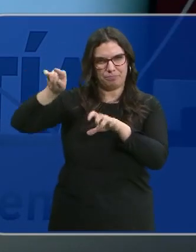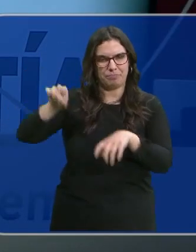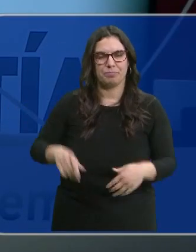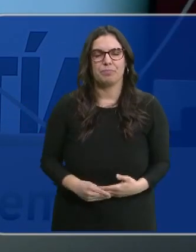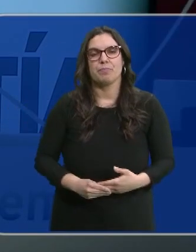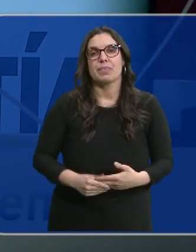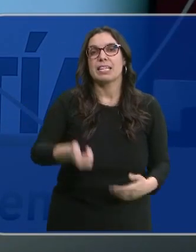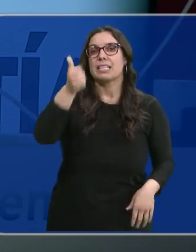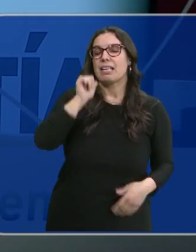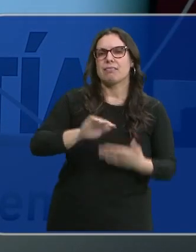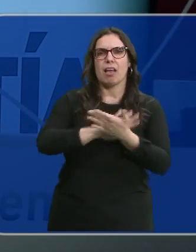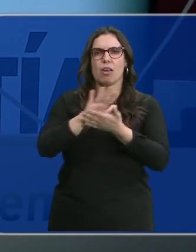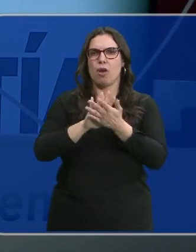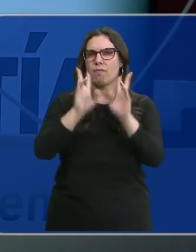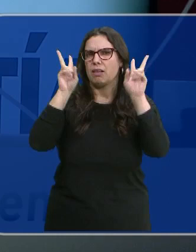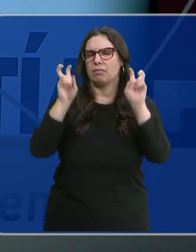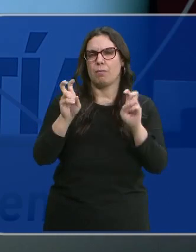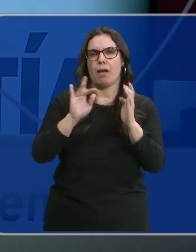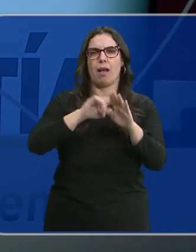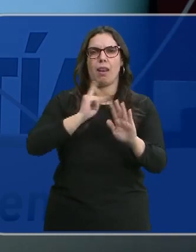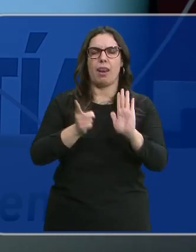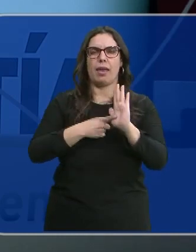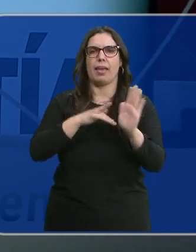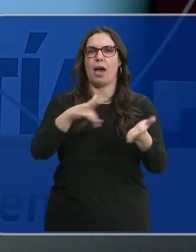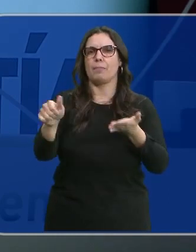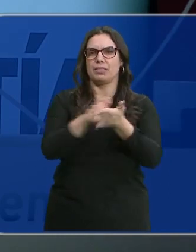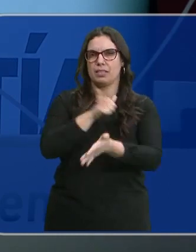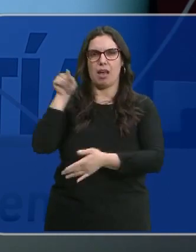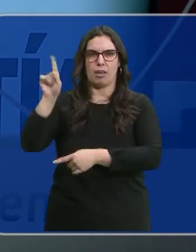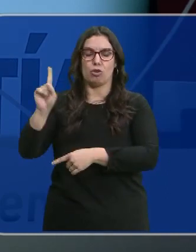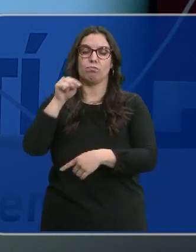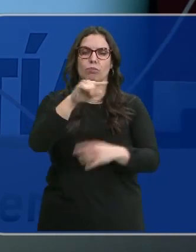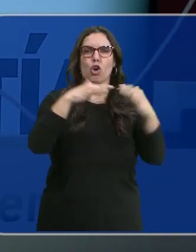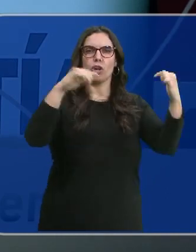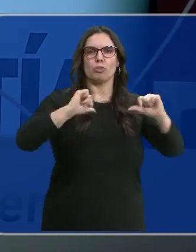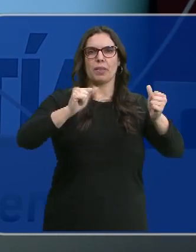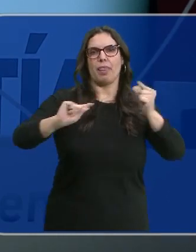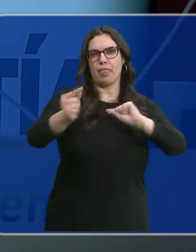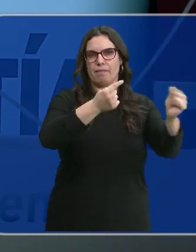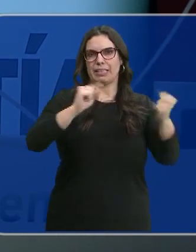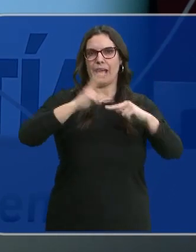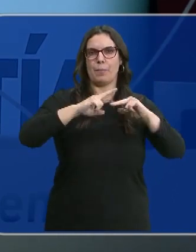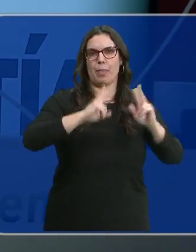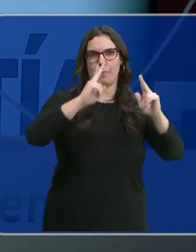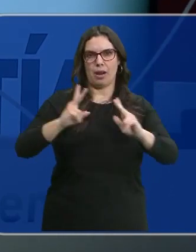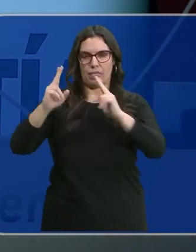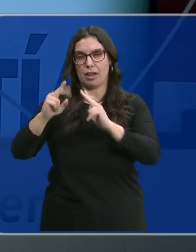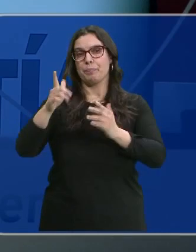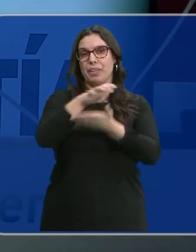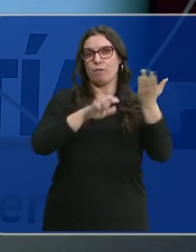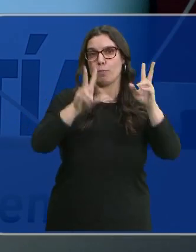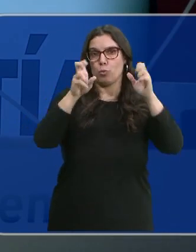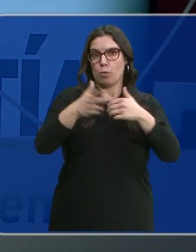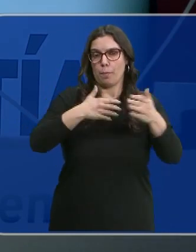Sánchez no ha hablado sobre la ley de amnistía en ese foro, sí que se está haciendo en el Congreso. Allí se empiezan a debatir las enmiendas parciales con un nuevo